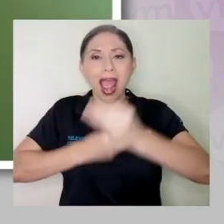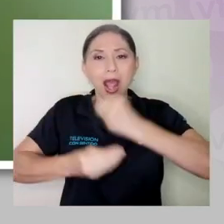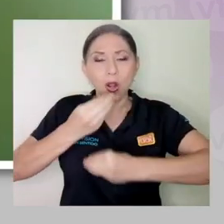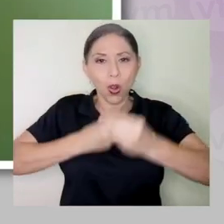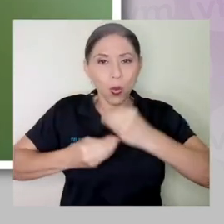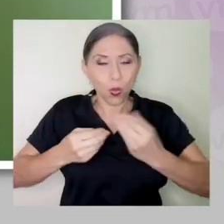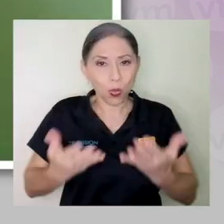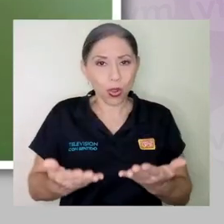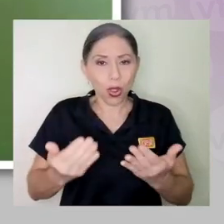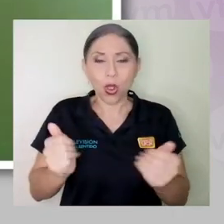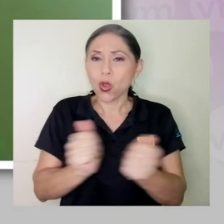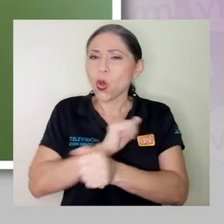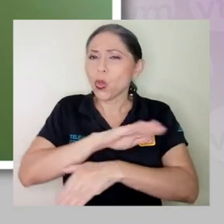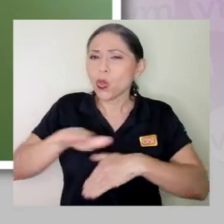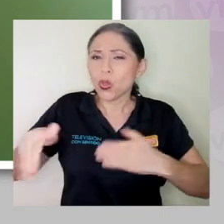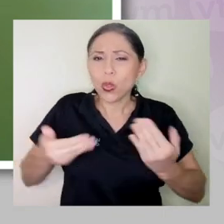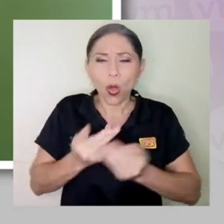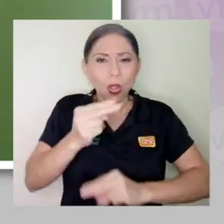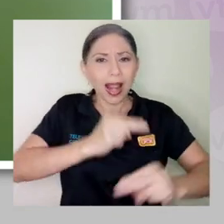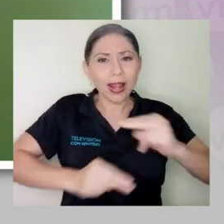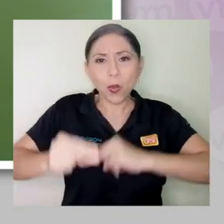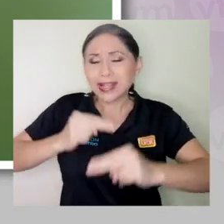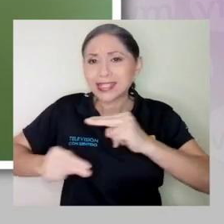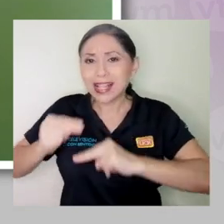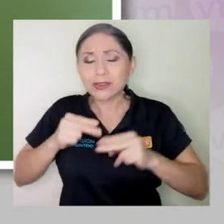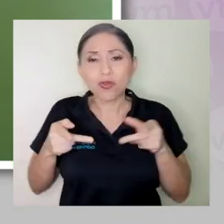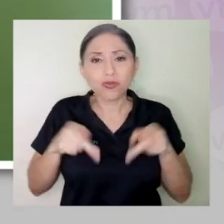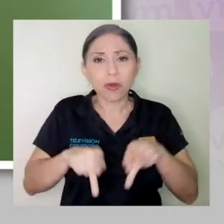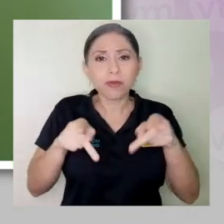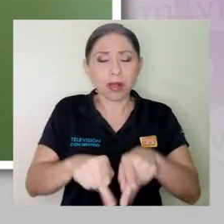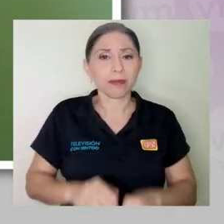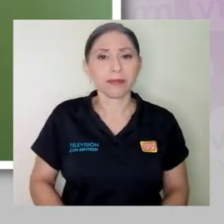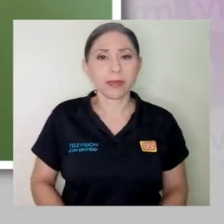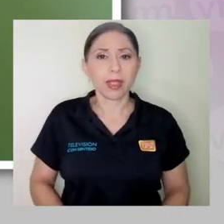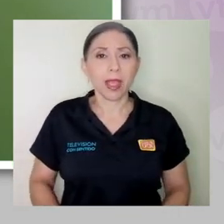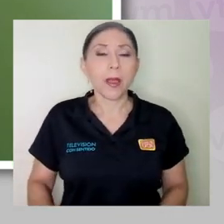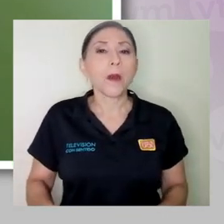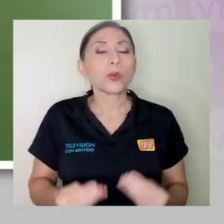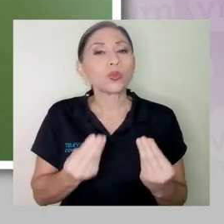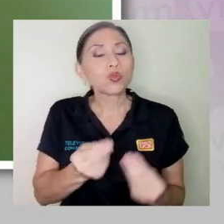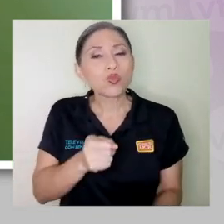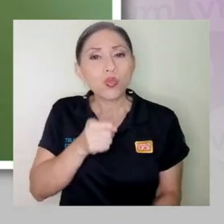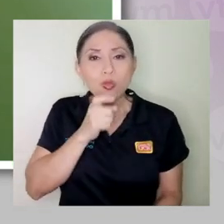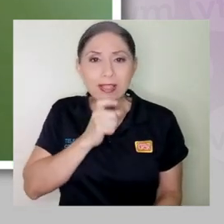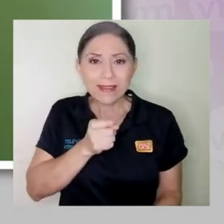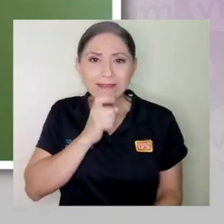comercialización que ocurre, porque es muy difícil, o sea, es casi